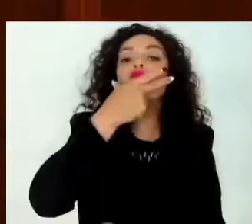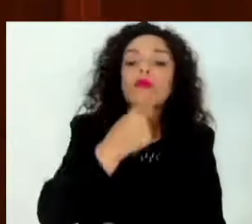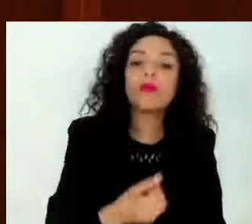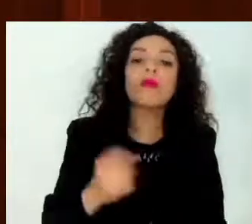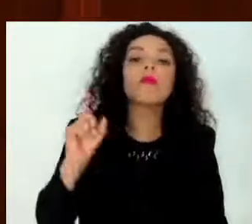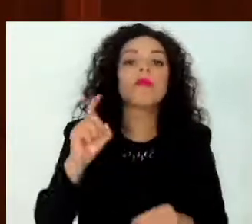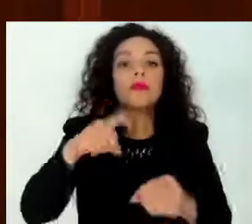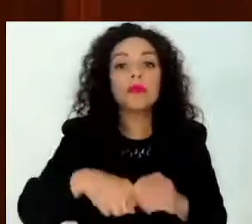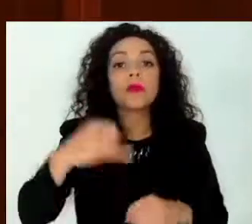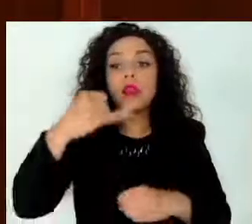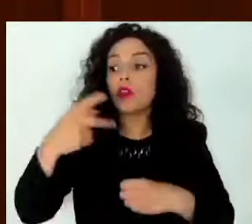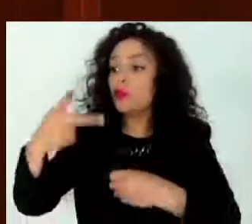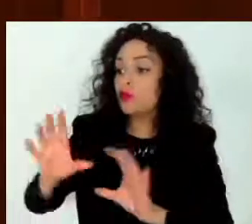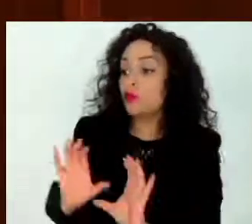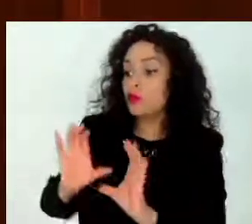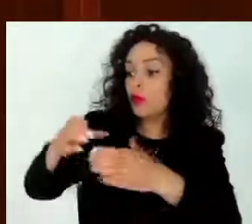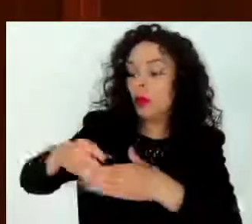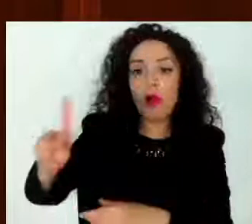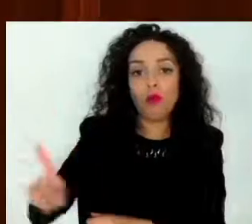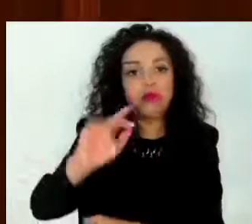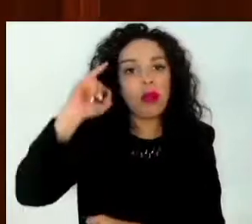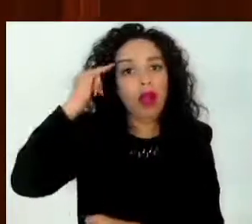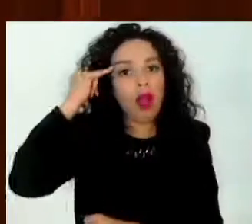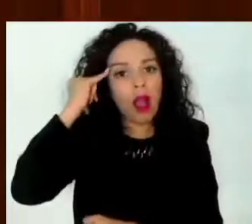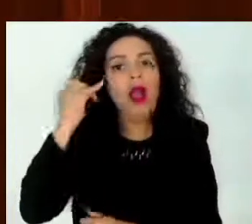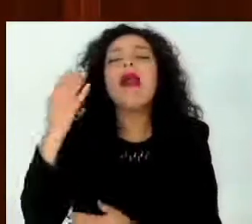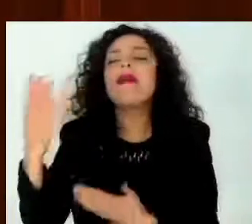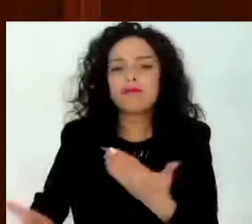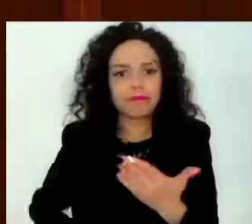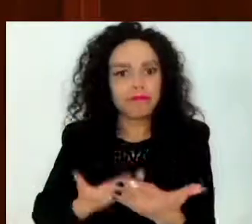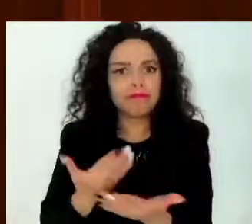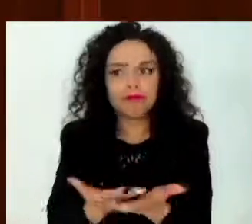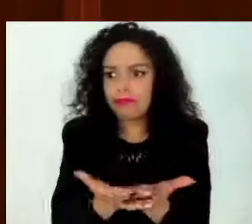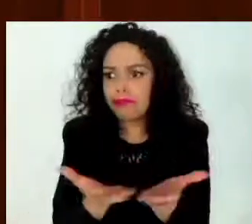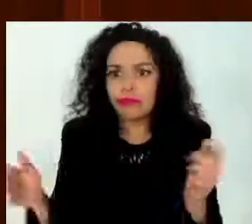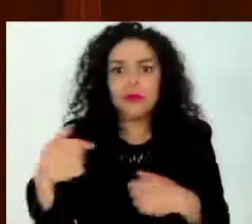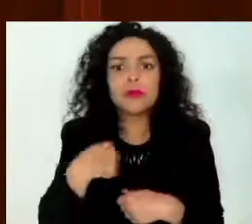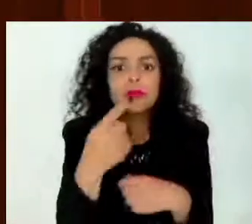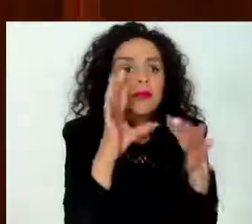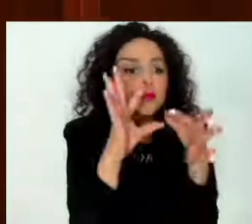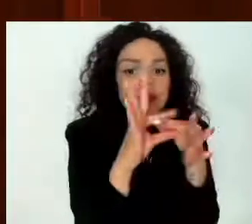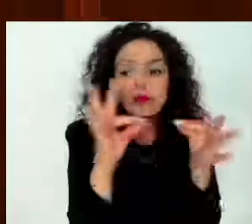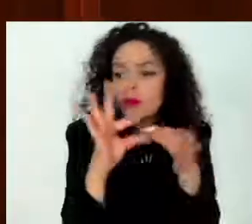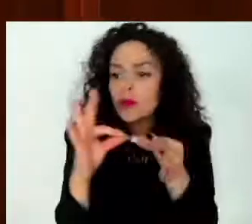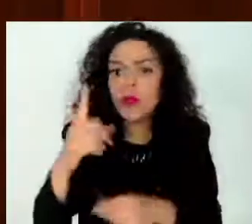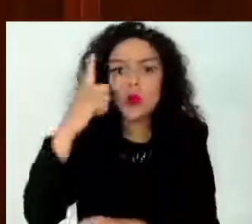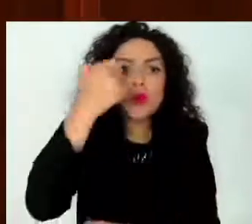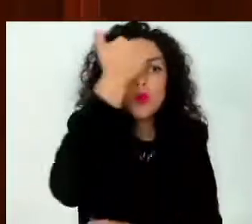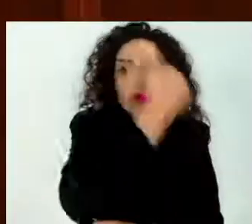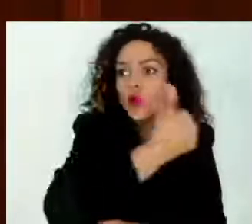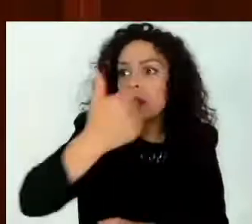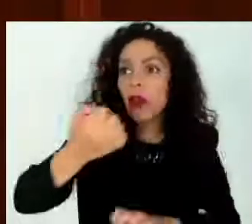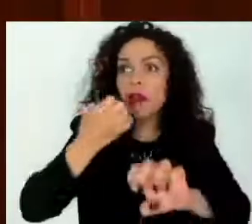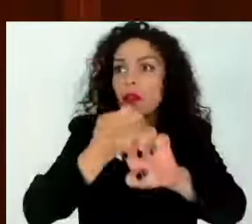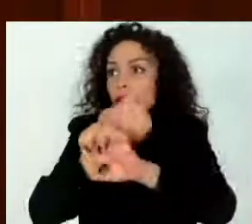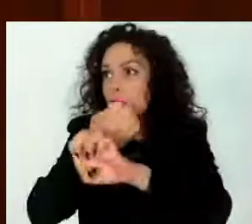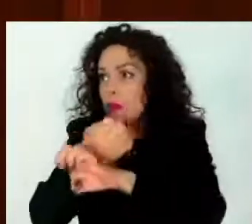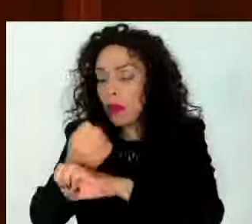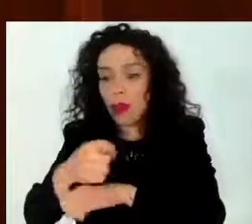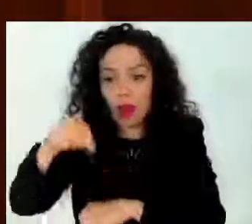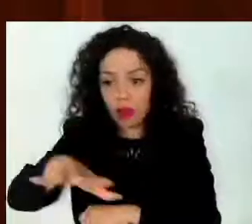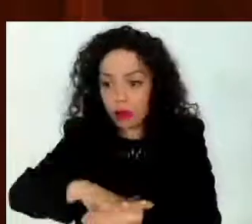los pueblos indígenas queda a su disposición. Queremos explicando en cada territorio de este Estado y si es posible a nivel nacional